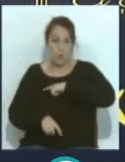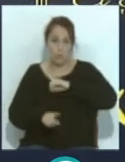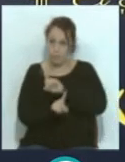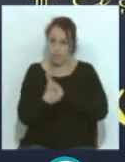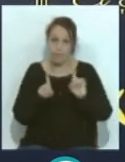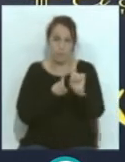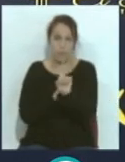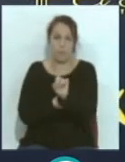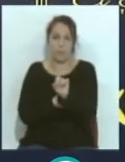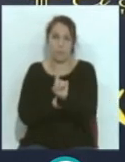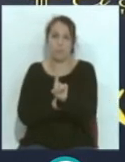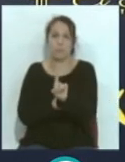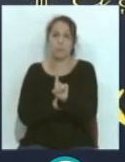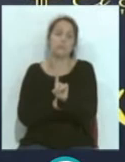el primero,